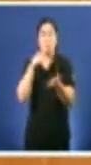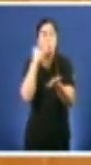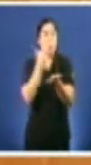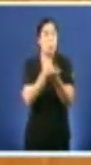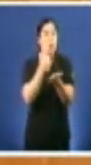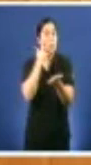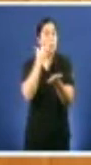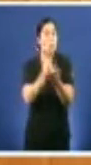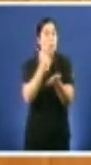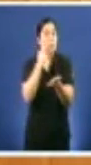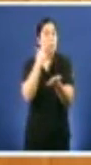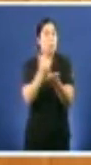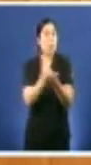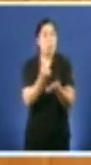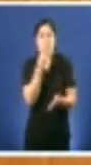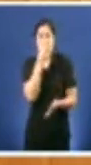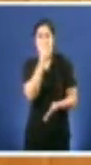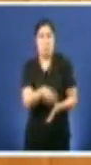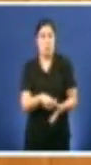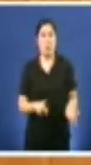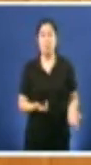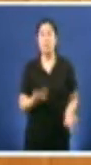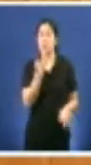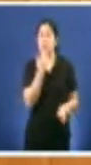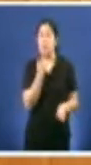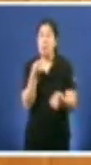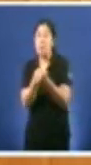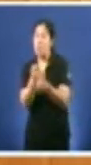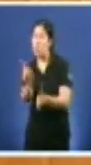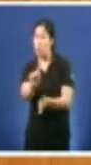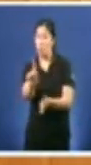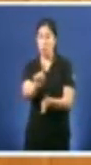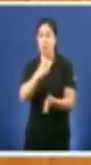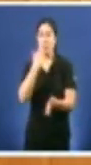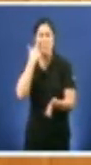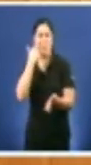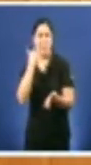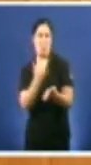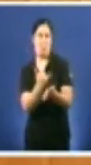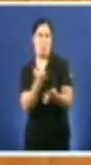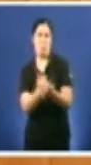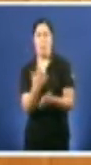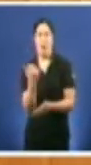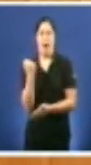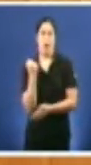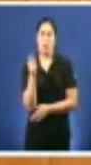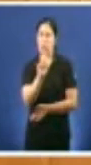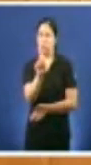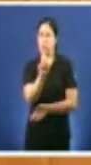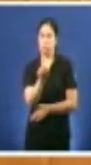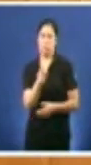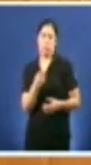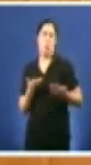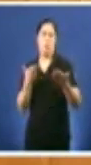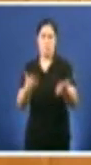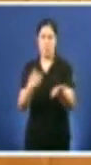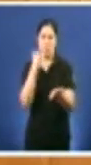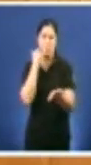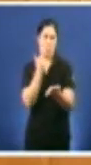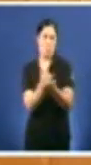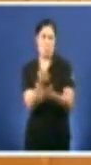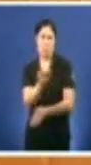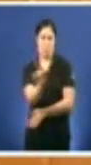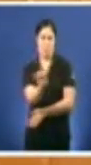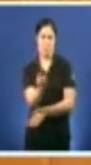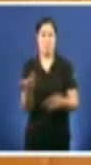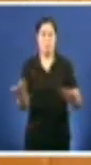guardas especializadas e tampouco hai unha inspección nin un control por parte da xunta de Galiza nin